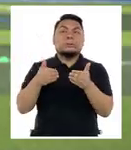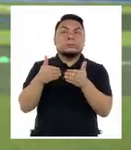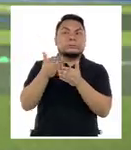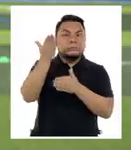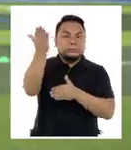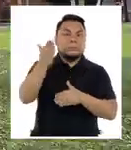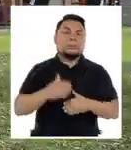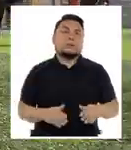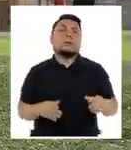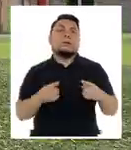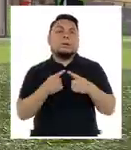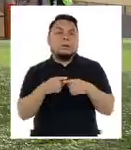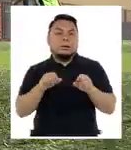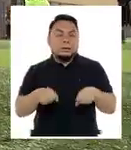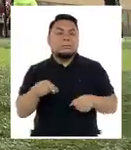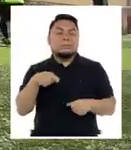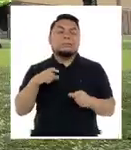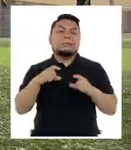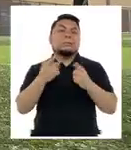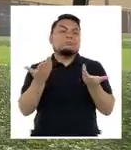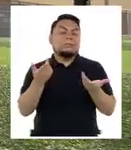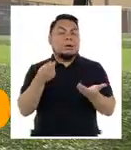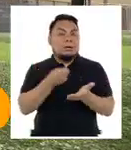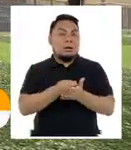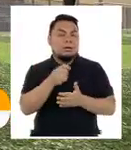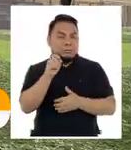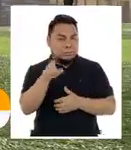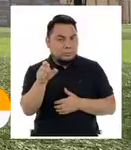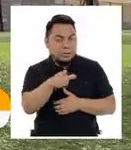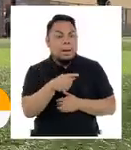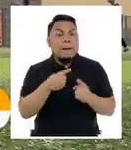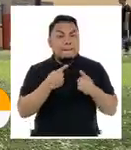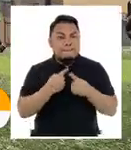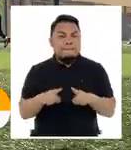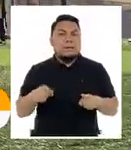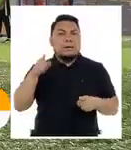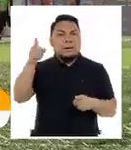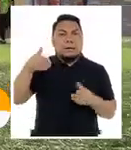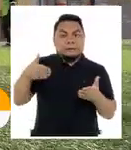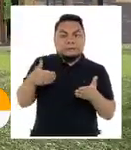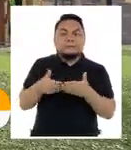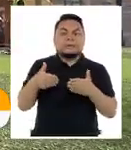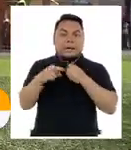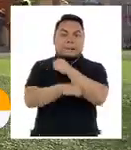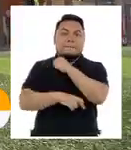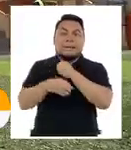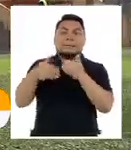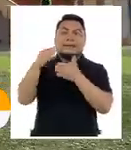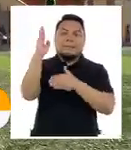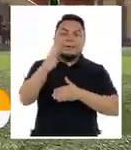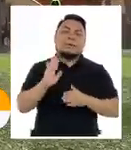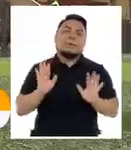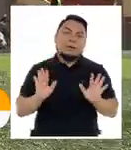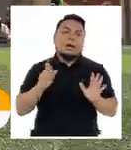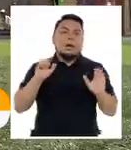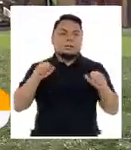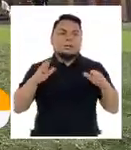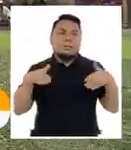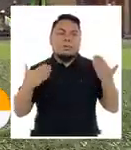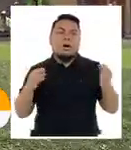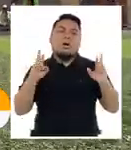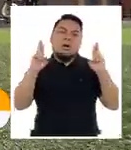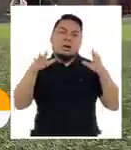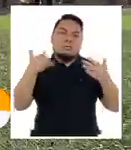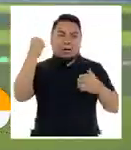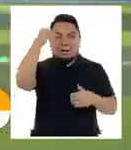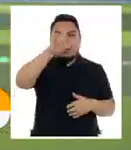porque es más cerca si bien los costos son caros son grandes ser un país que esté cerca del nuestro realmente eso implica que haya más